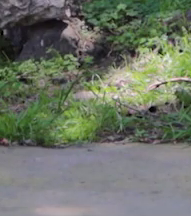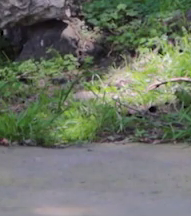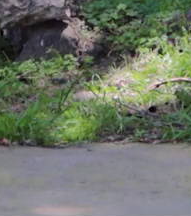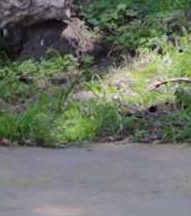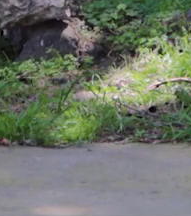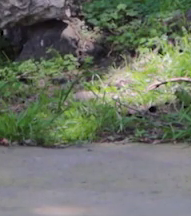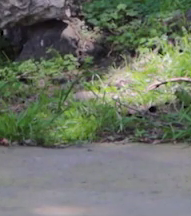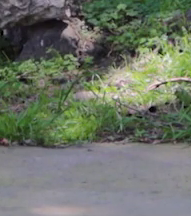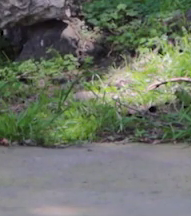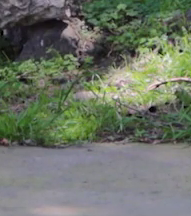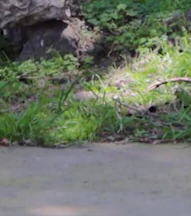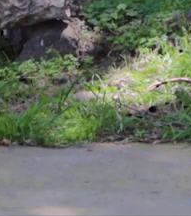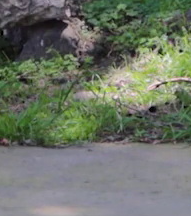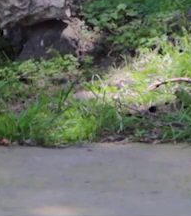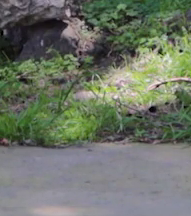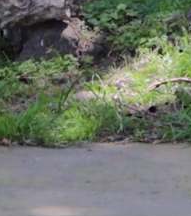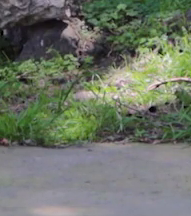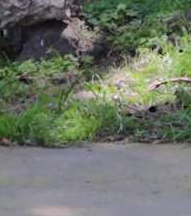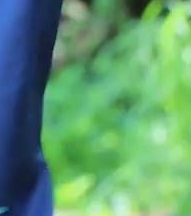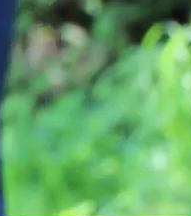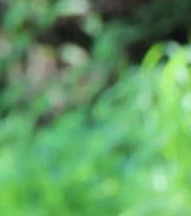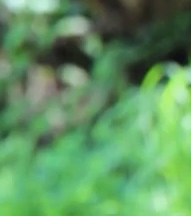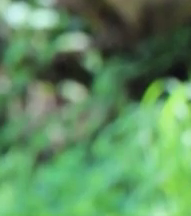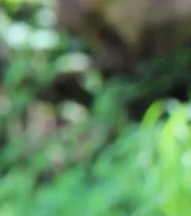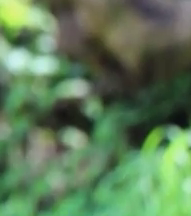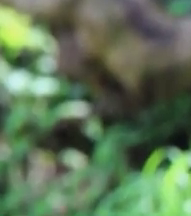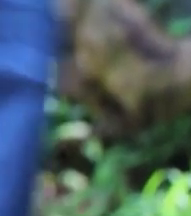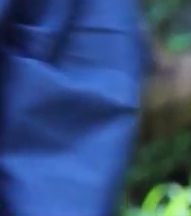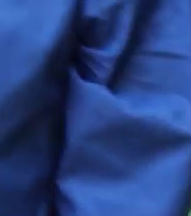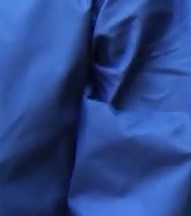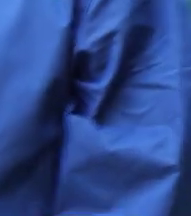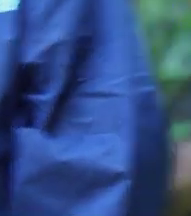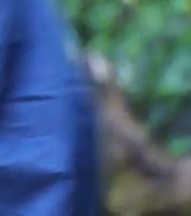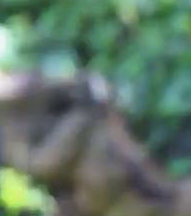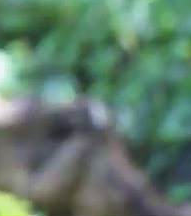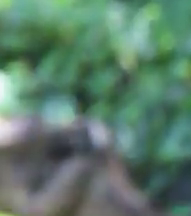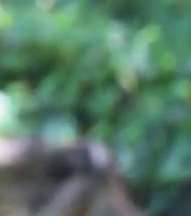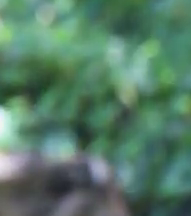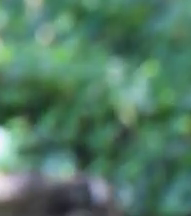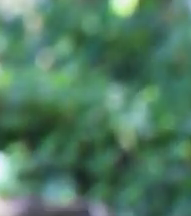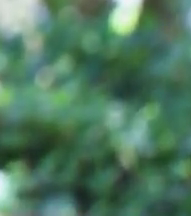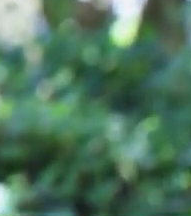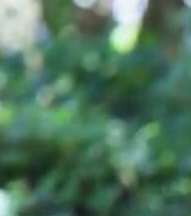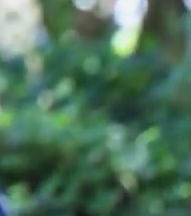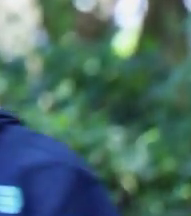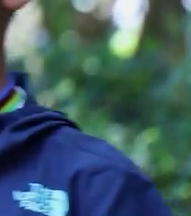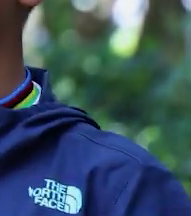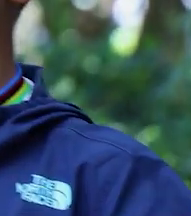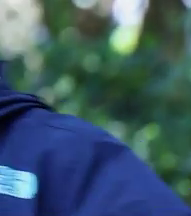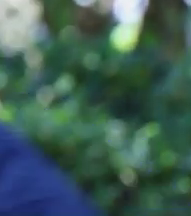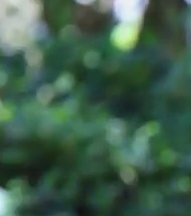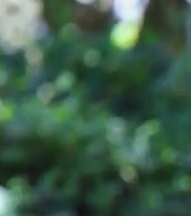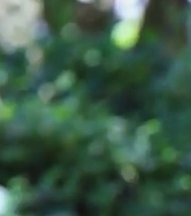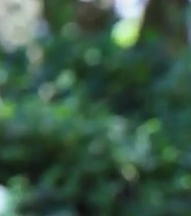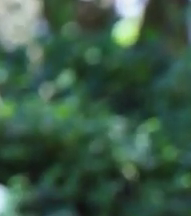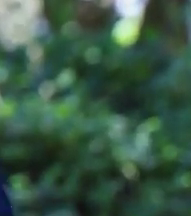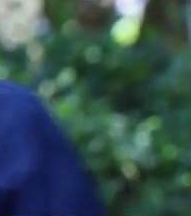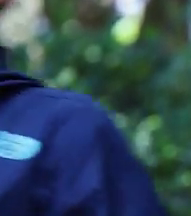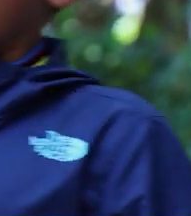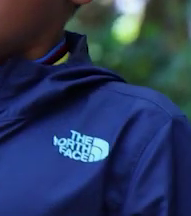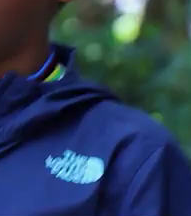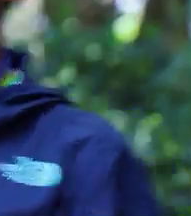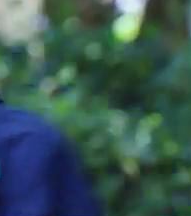Descansamos. Movemos nuestros piecitos. Los pies. Movemos los pies. Nos relajamos. Respiramos.